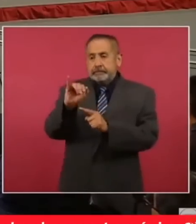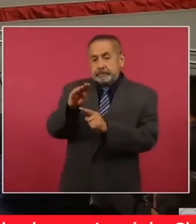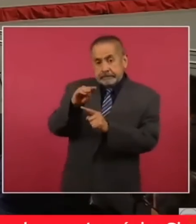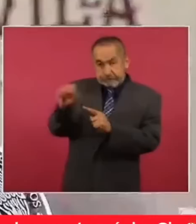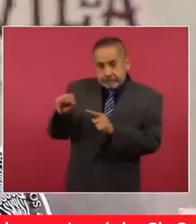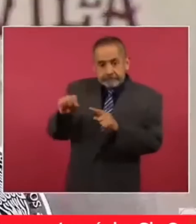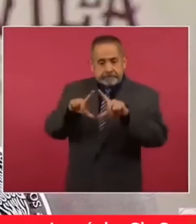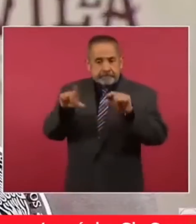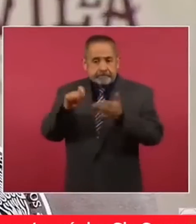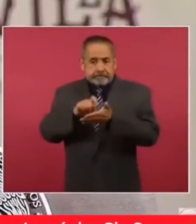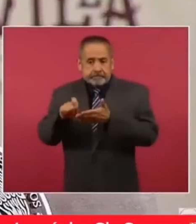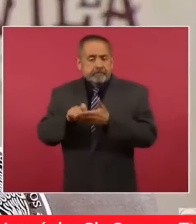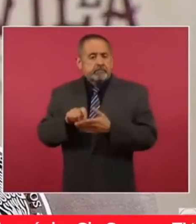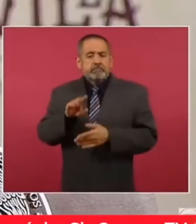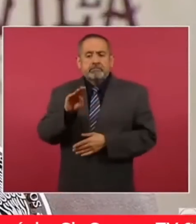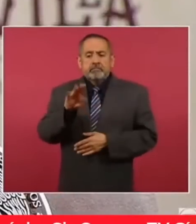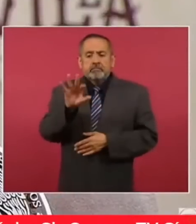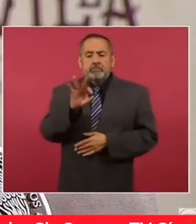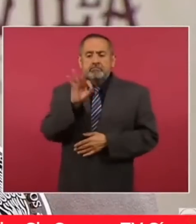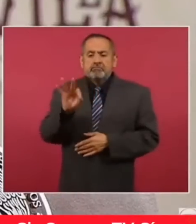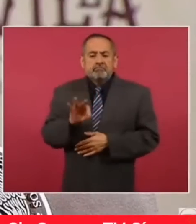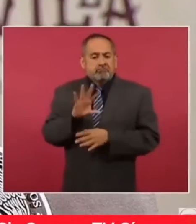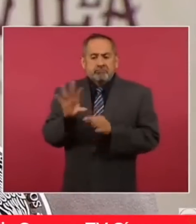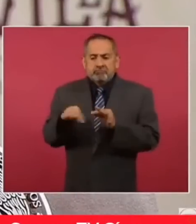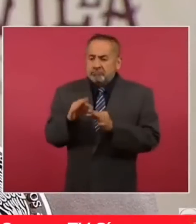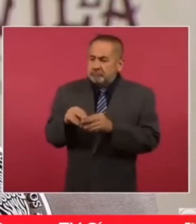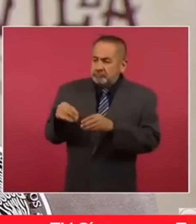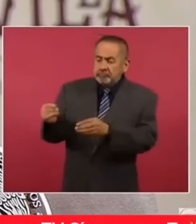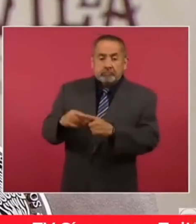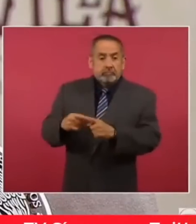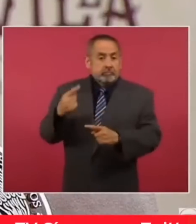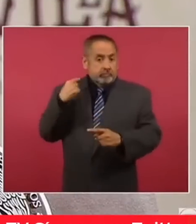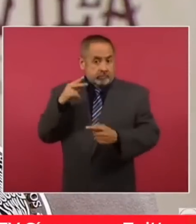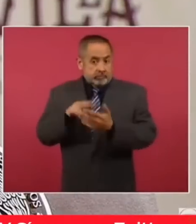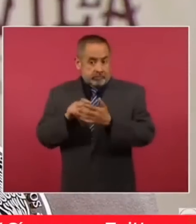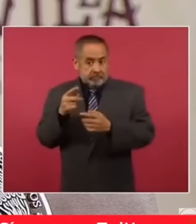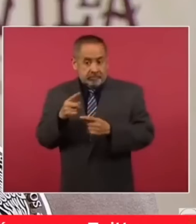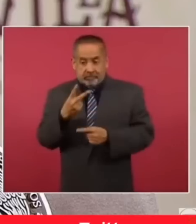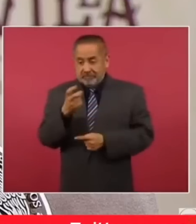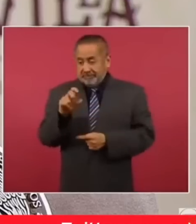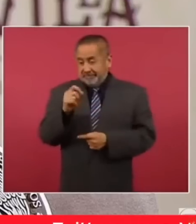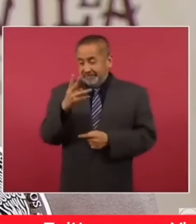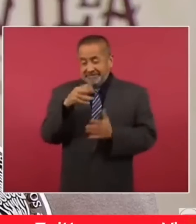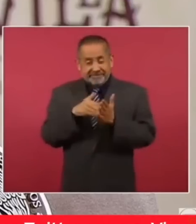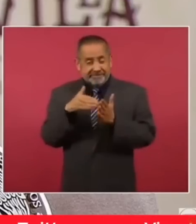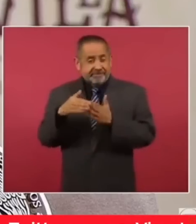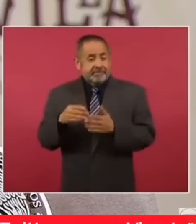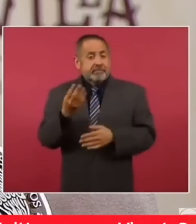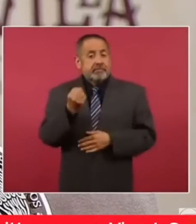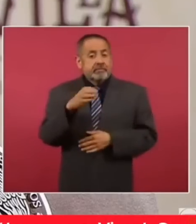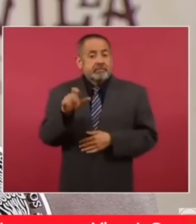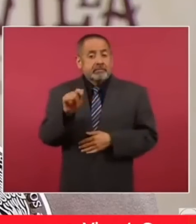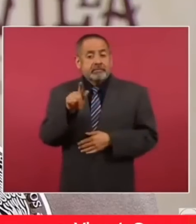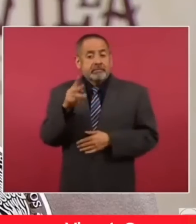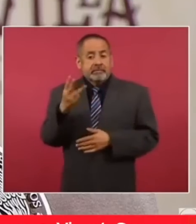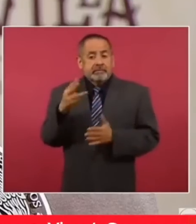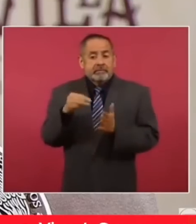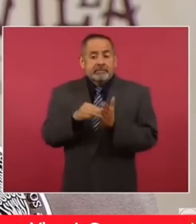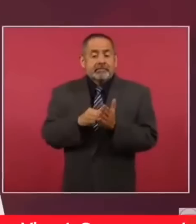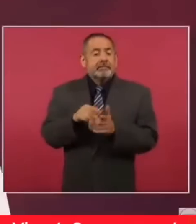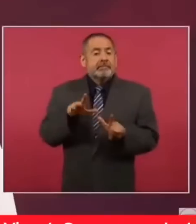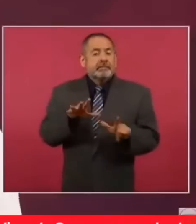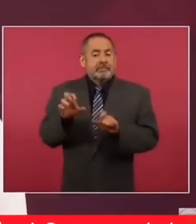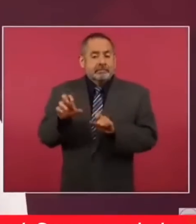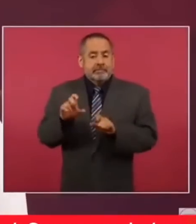promedio. En dos mil veintidós se surtieron doscientas veinticuatro millones novecientos setenta y tres mil setecientas